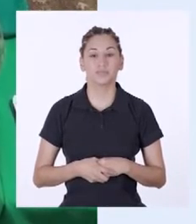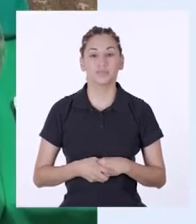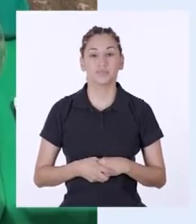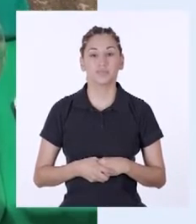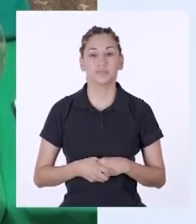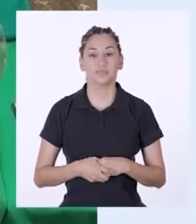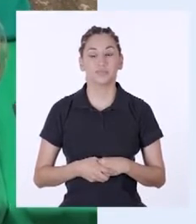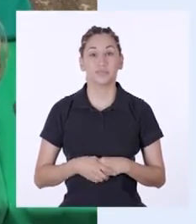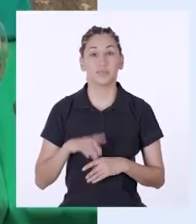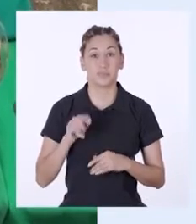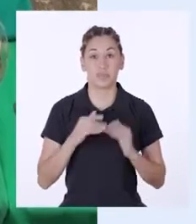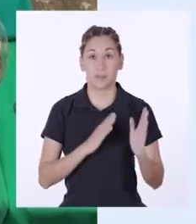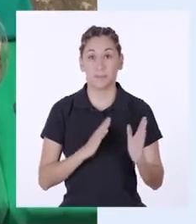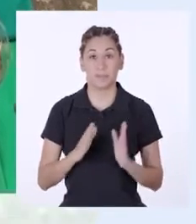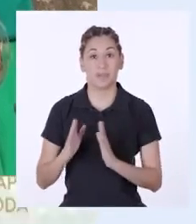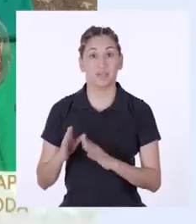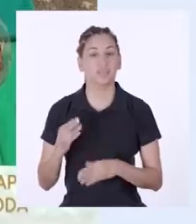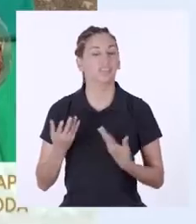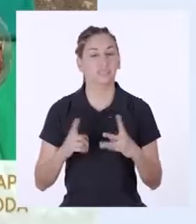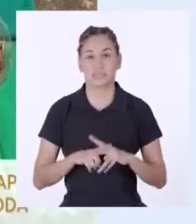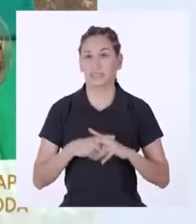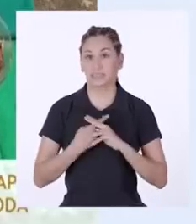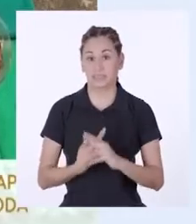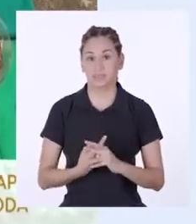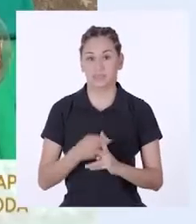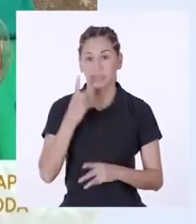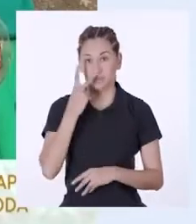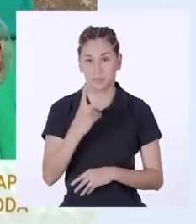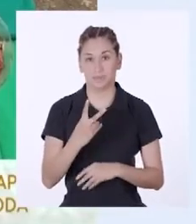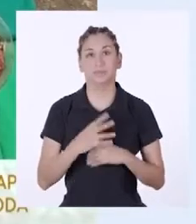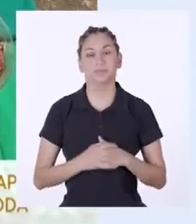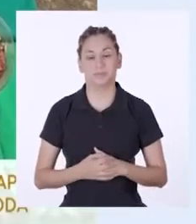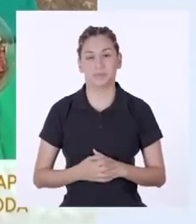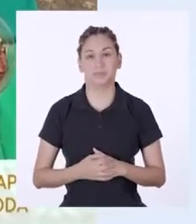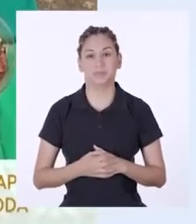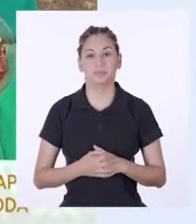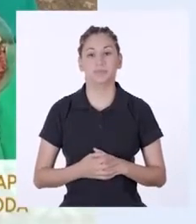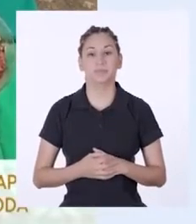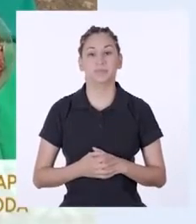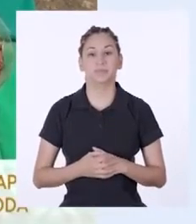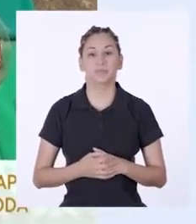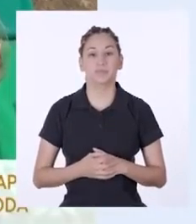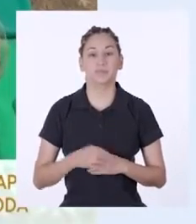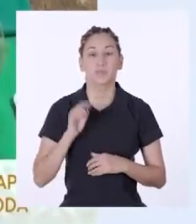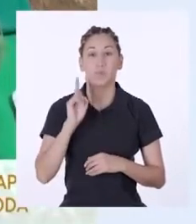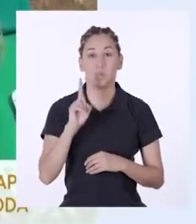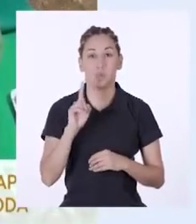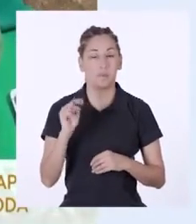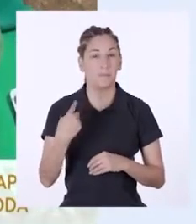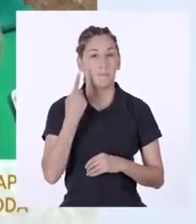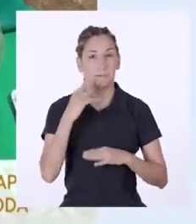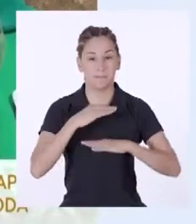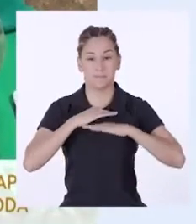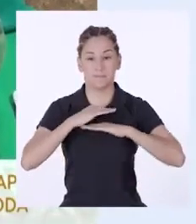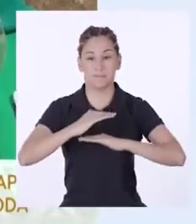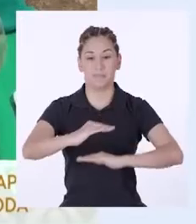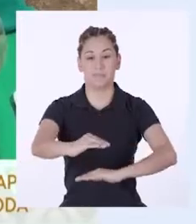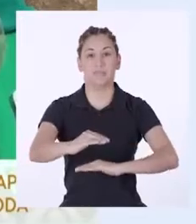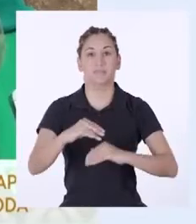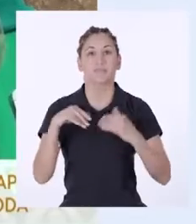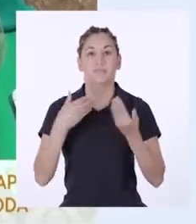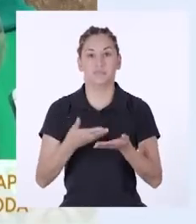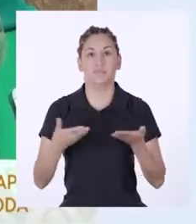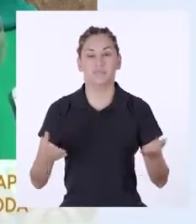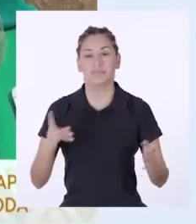Para la preparación del compost comenzamos de la siguiente manera. Echamos una primera capa de nuestros residuos